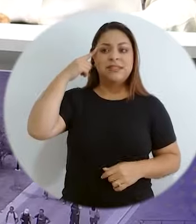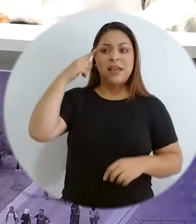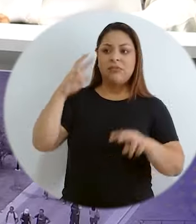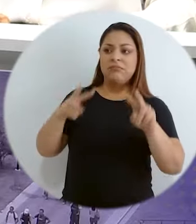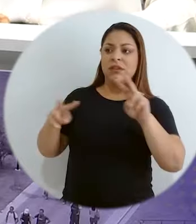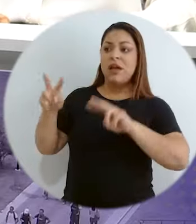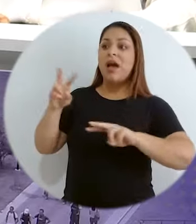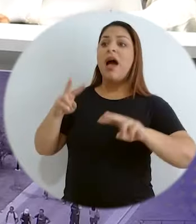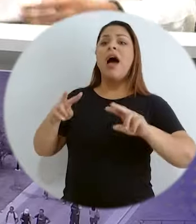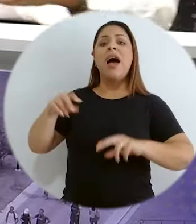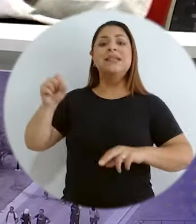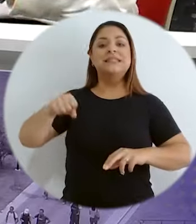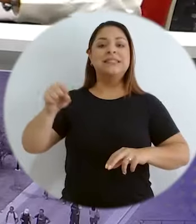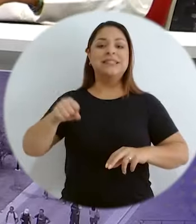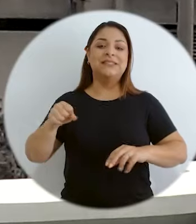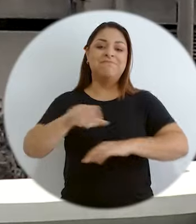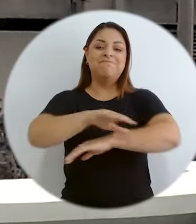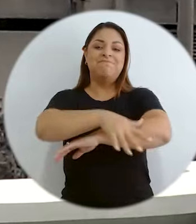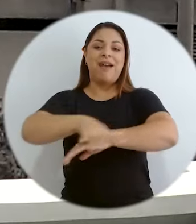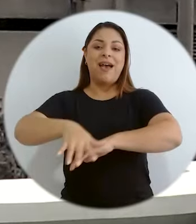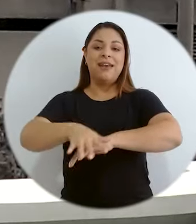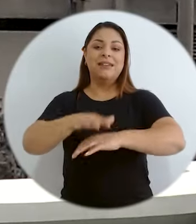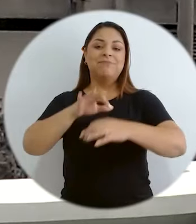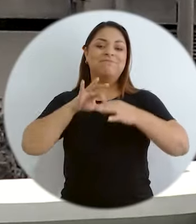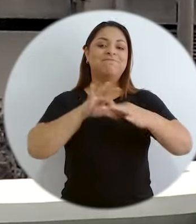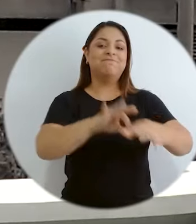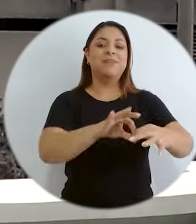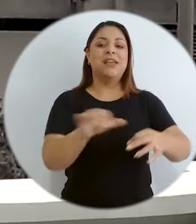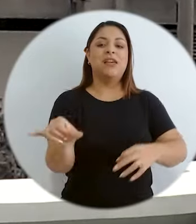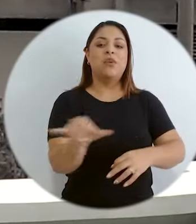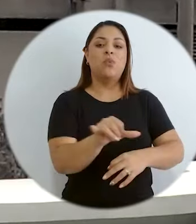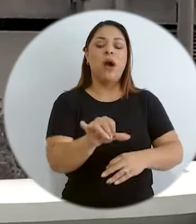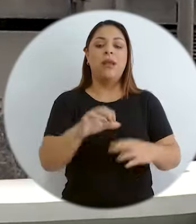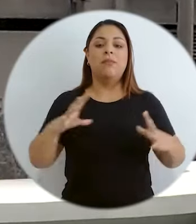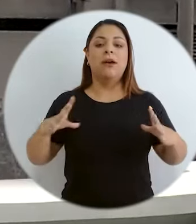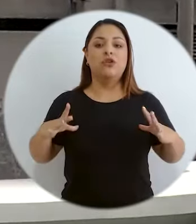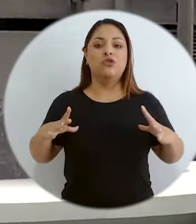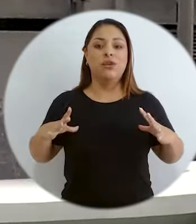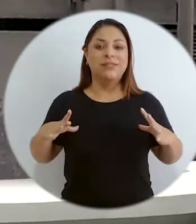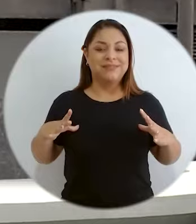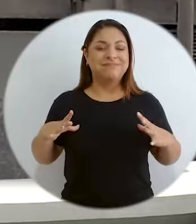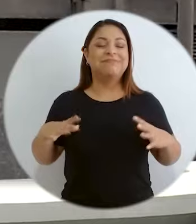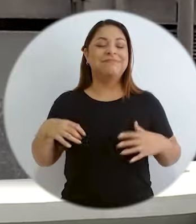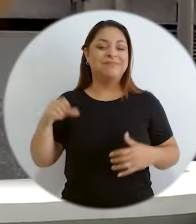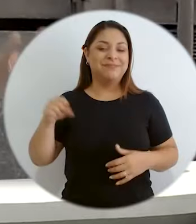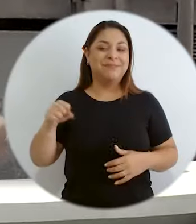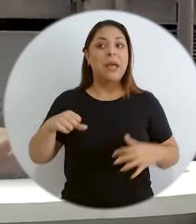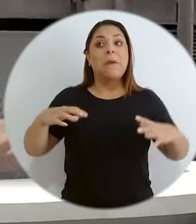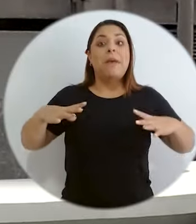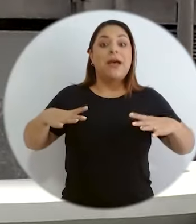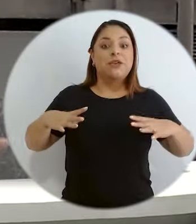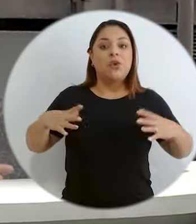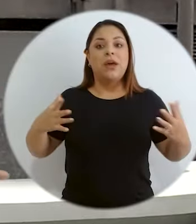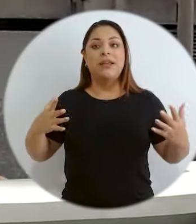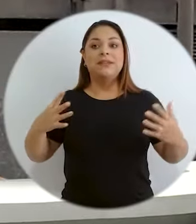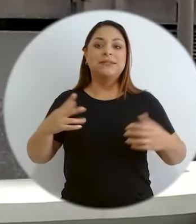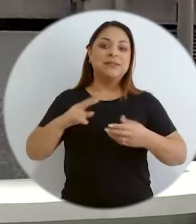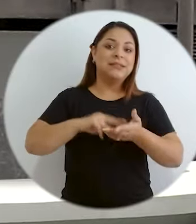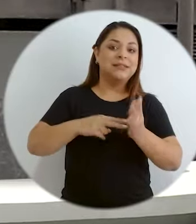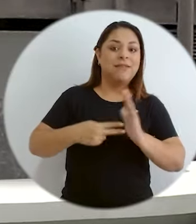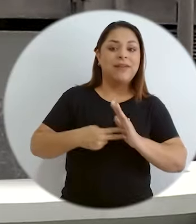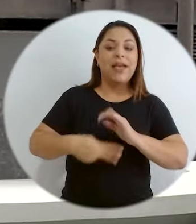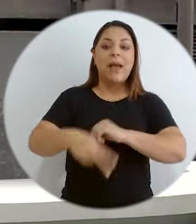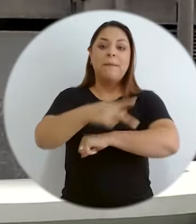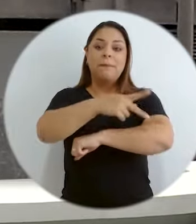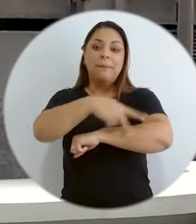cuando pensamos en vacaciones o cuando pensamos, ¿verdad? Creo que es eso, se asocia a vacaciones, playa, porque vivimos en Costa